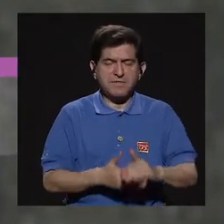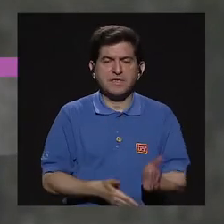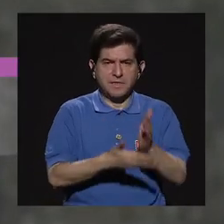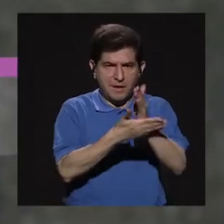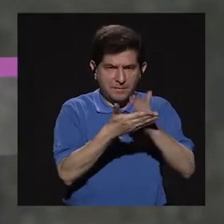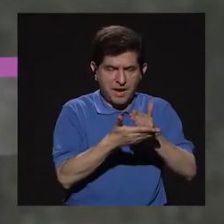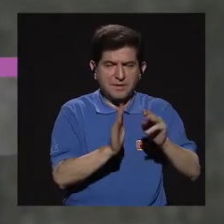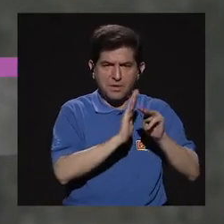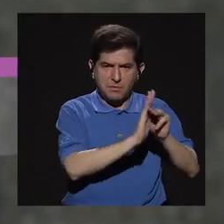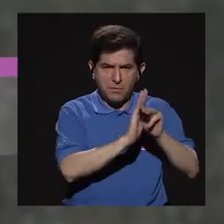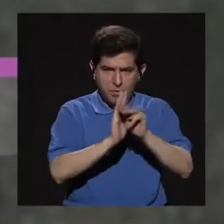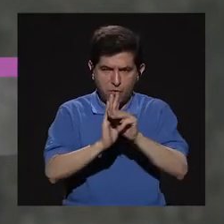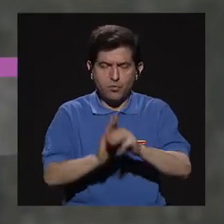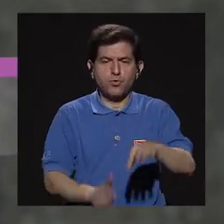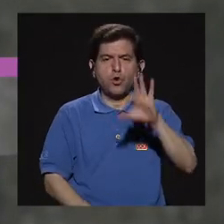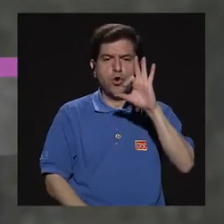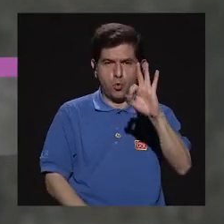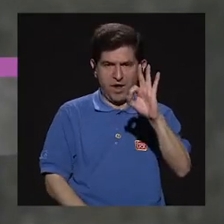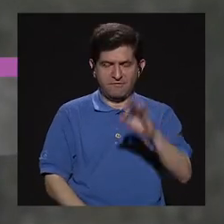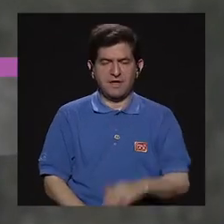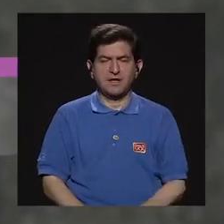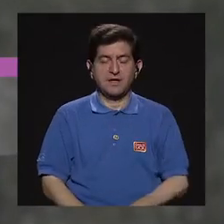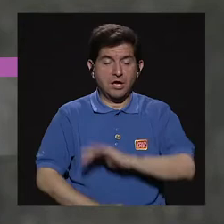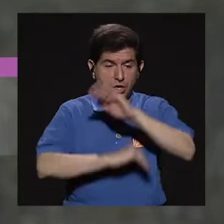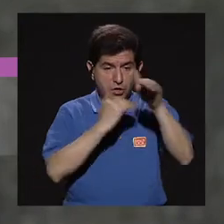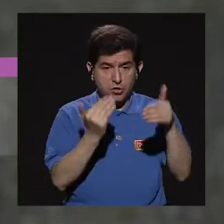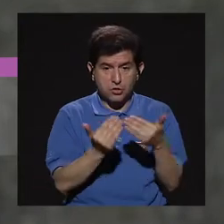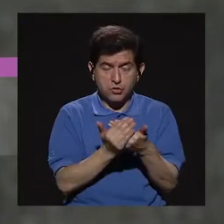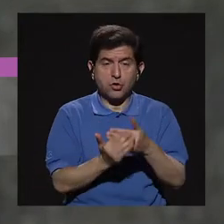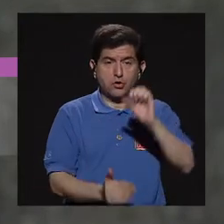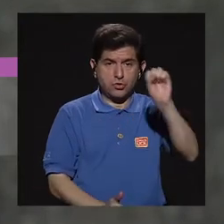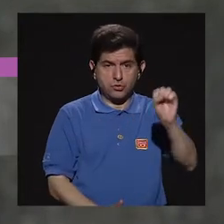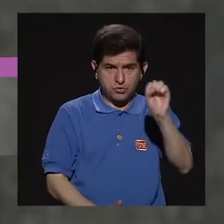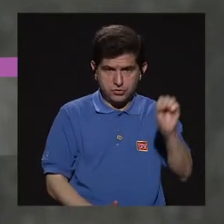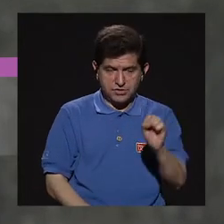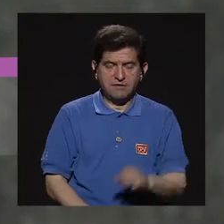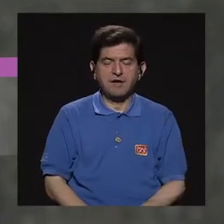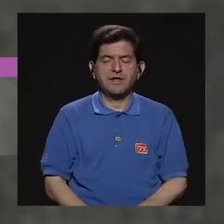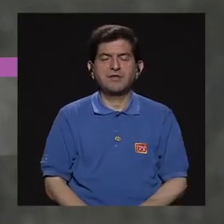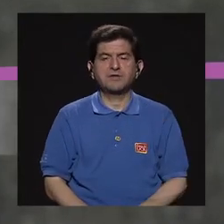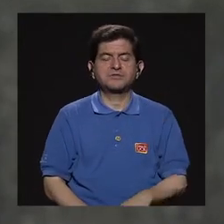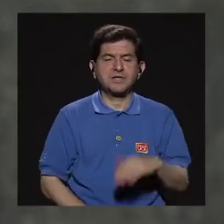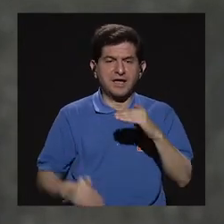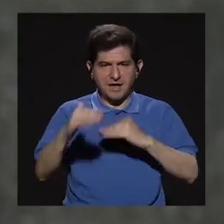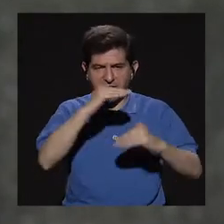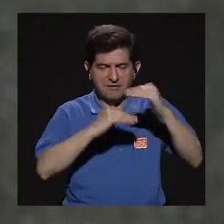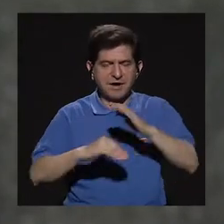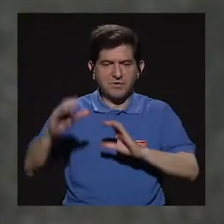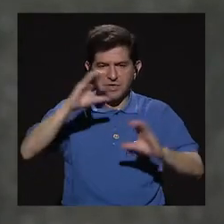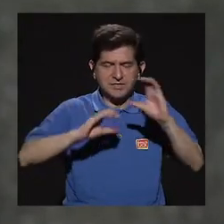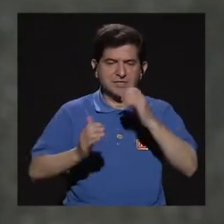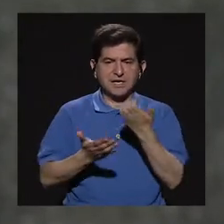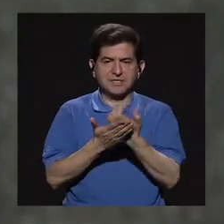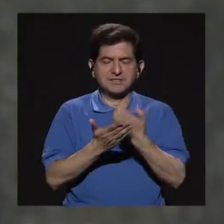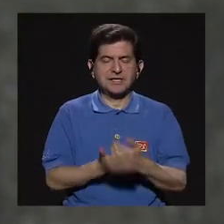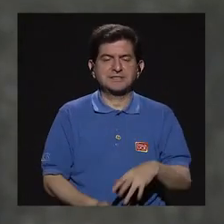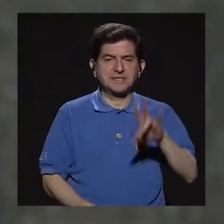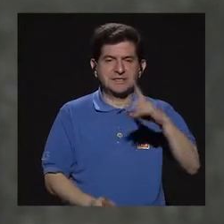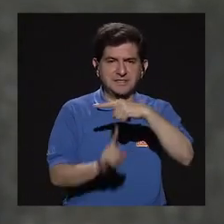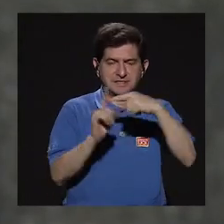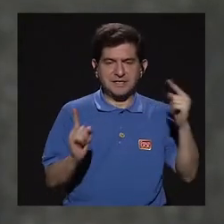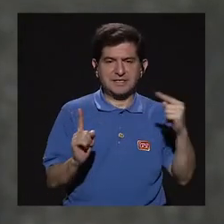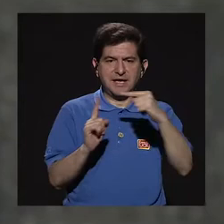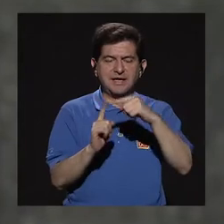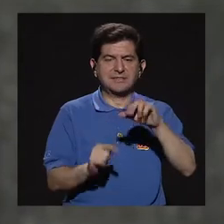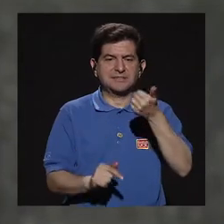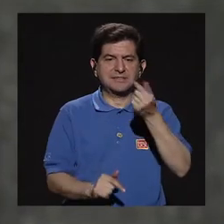módulos, son nueve módulos, entonces se imparten todos los sábados en la Facultad de Ciencias Económicas, de siete y media a doce y media.